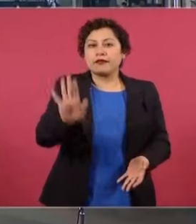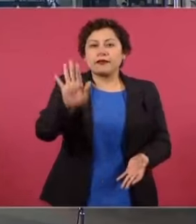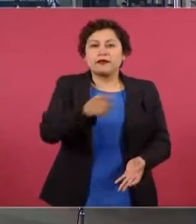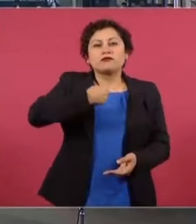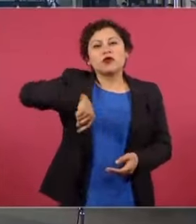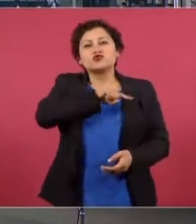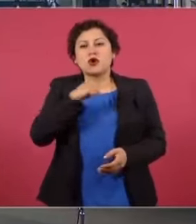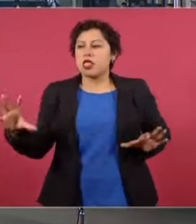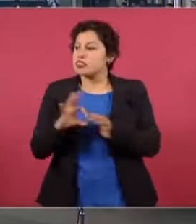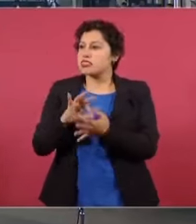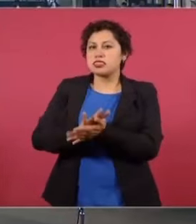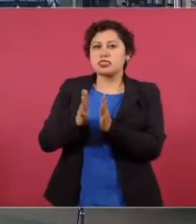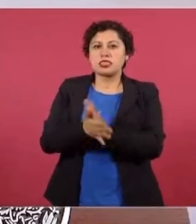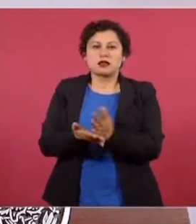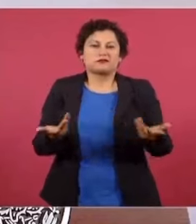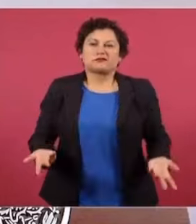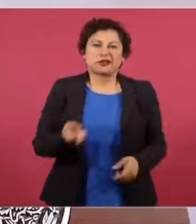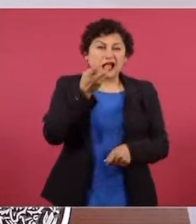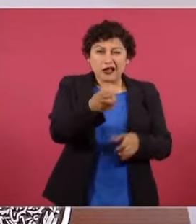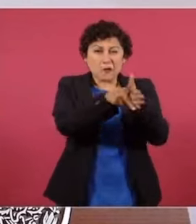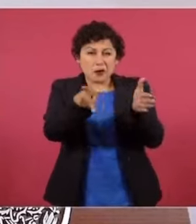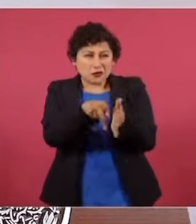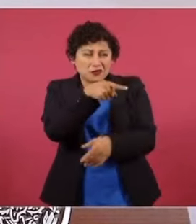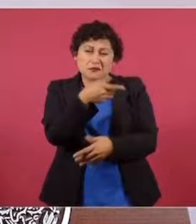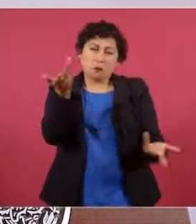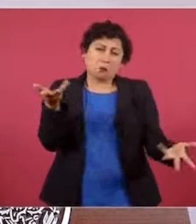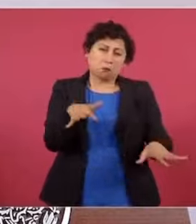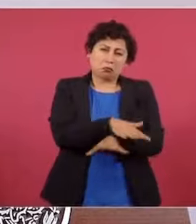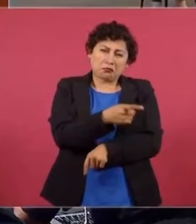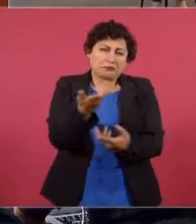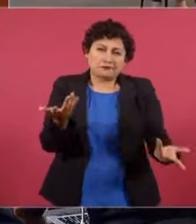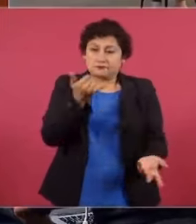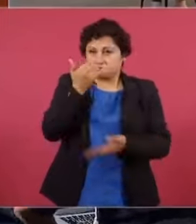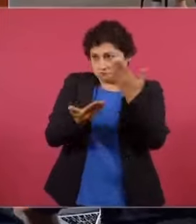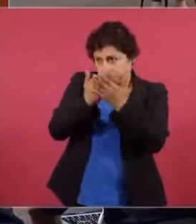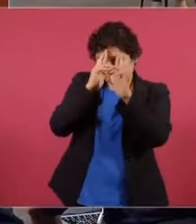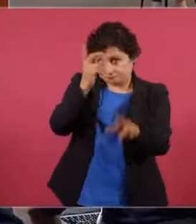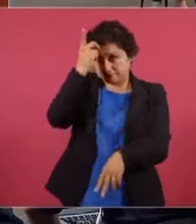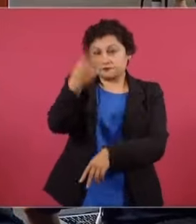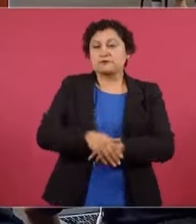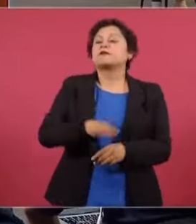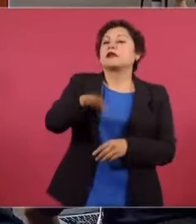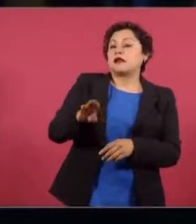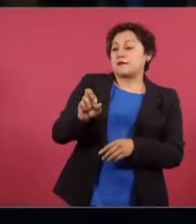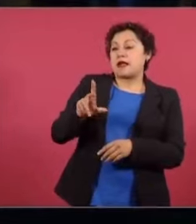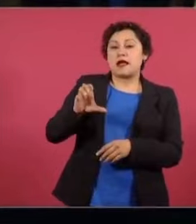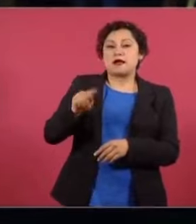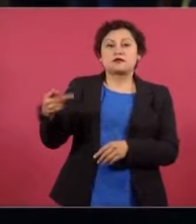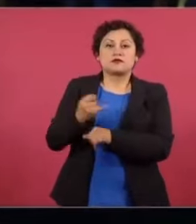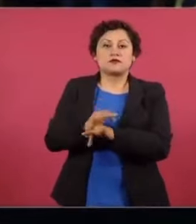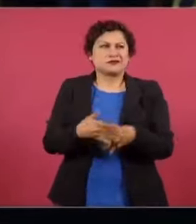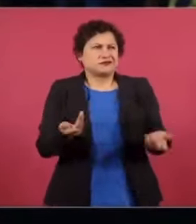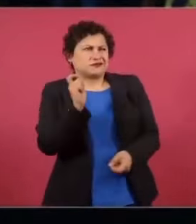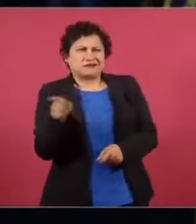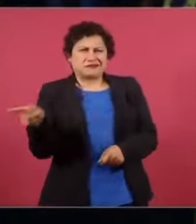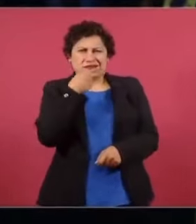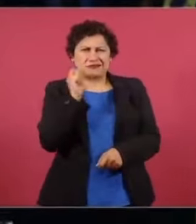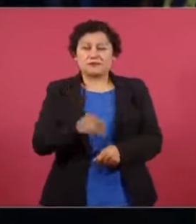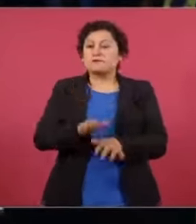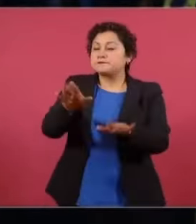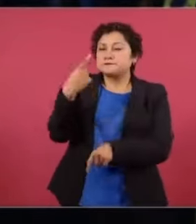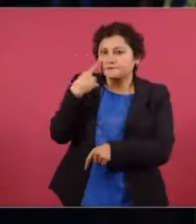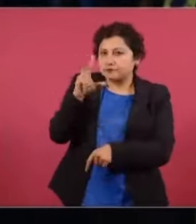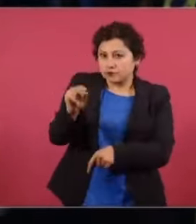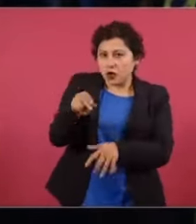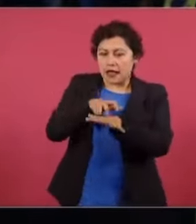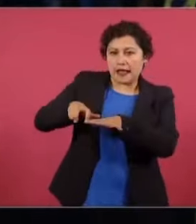mafioso del proceso, con todo respeto a don Julio. En realidad, Bartlett, lo que tiene información... ¿Qué tiene que ver Bartlett también? No es que como tal se haya